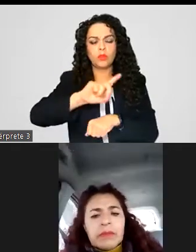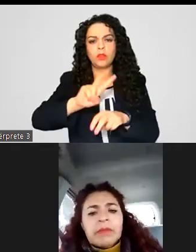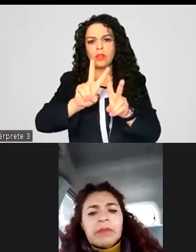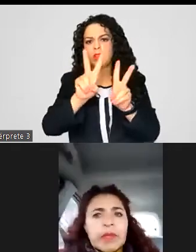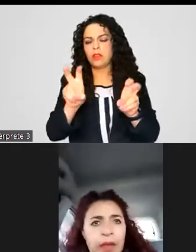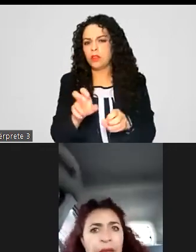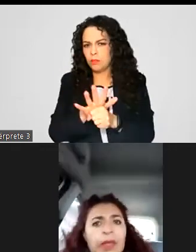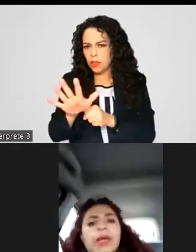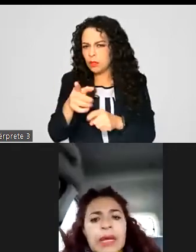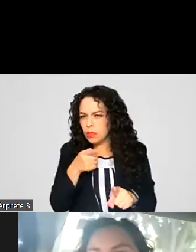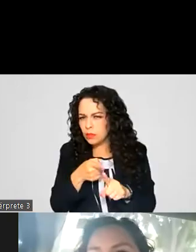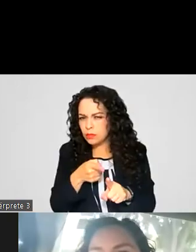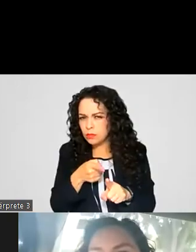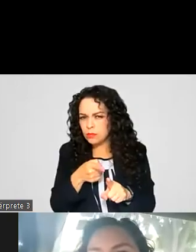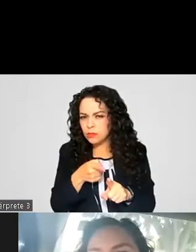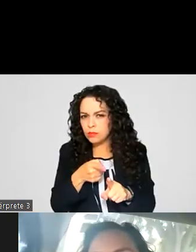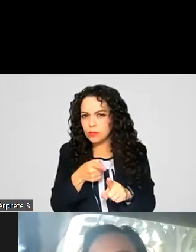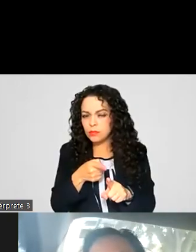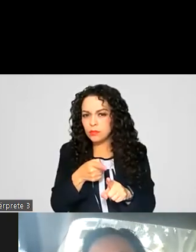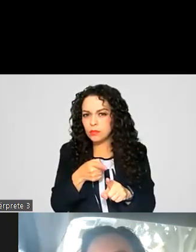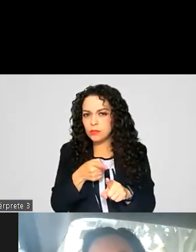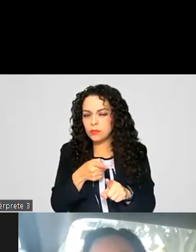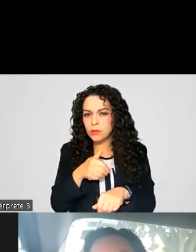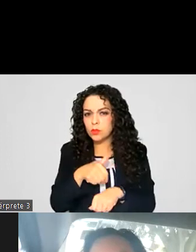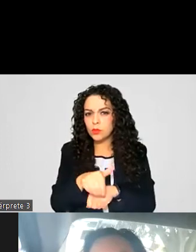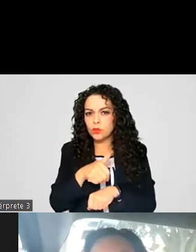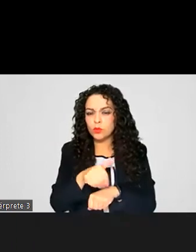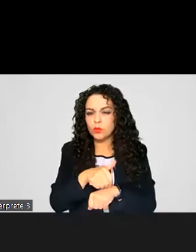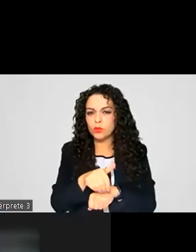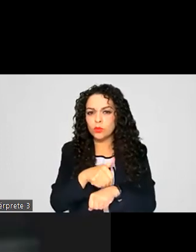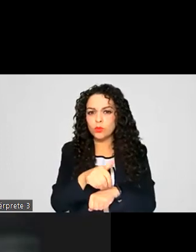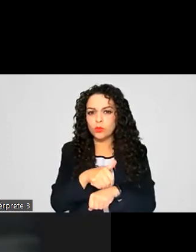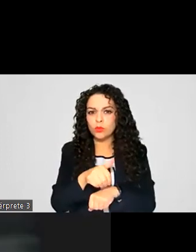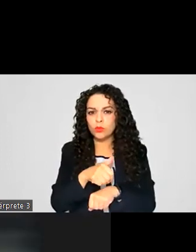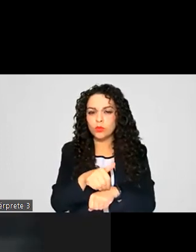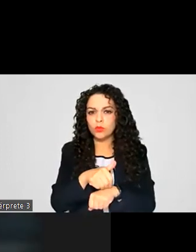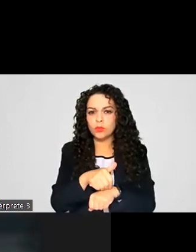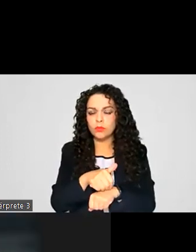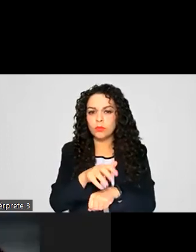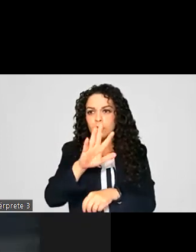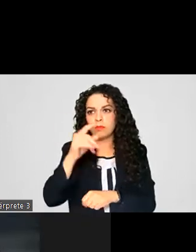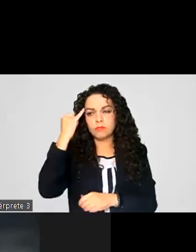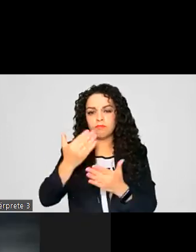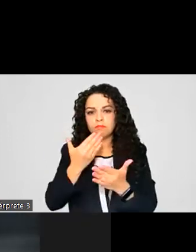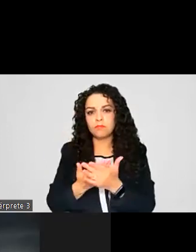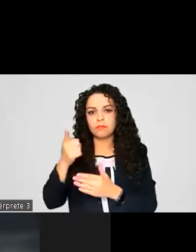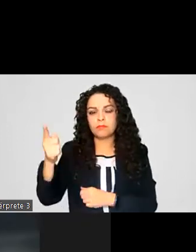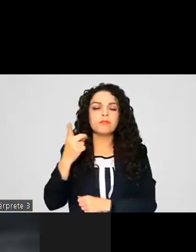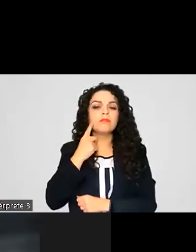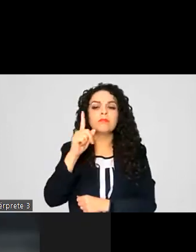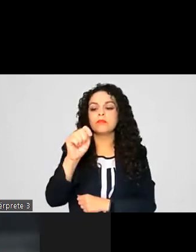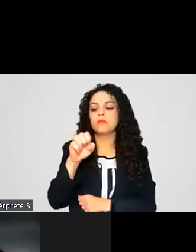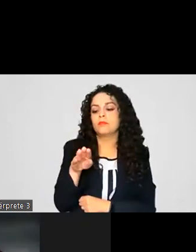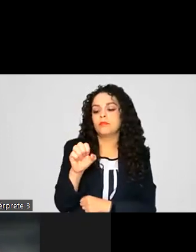Estamos en el punto número es la iniciativa de Temístocles sobre